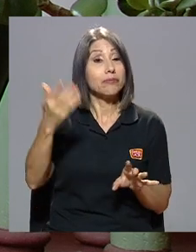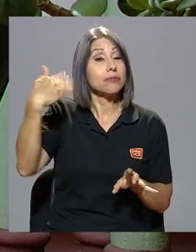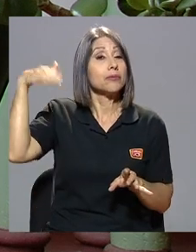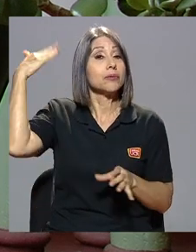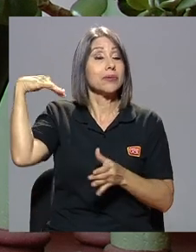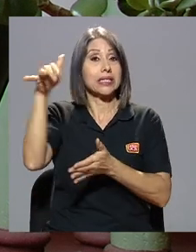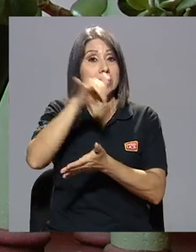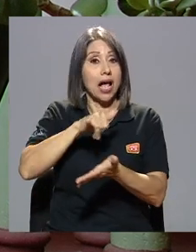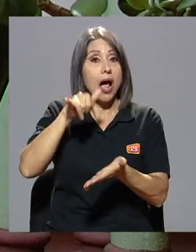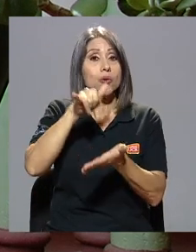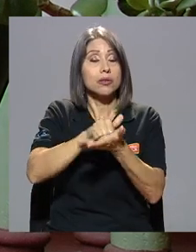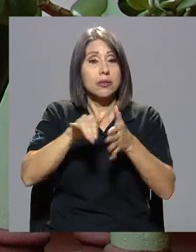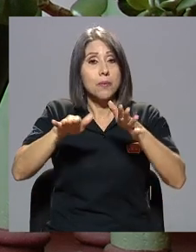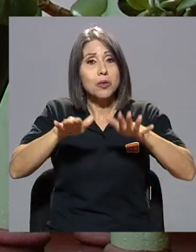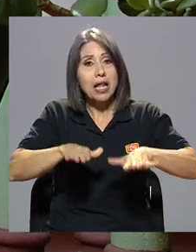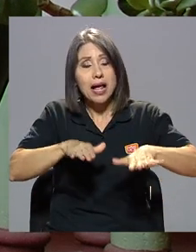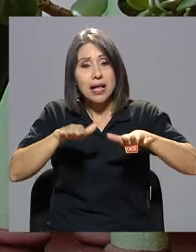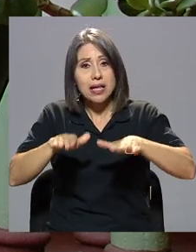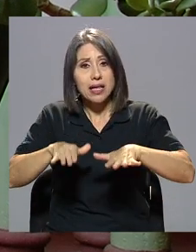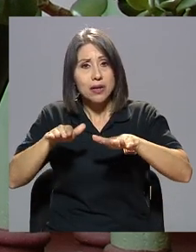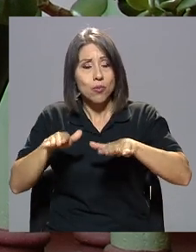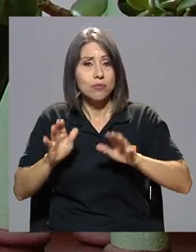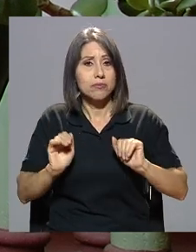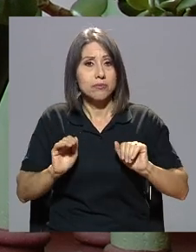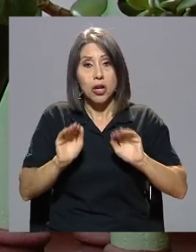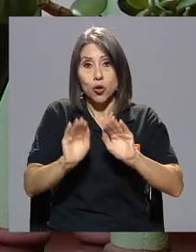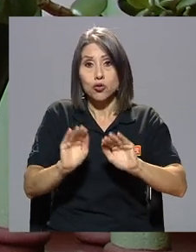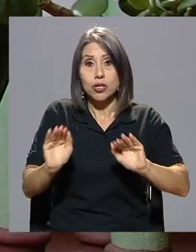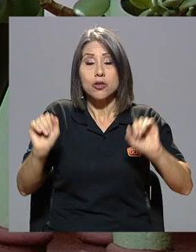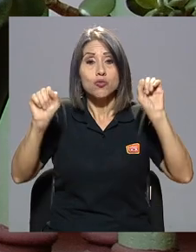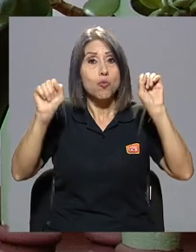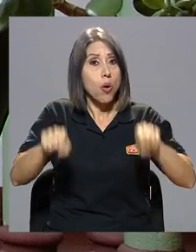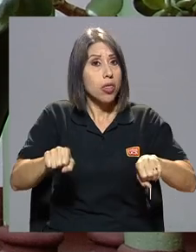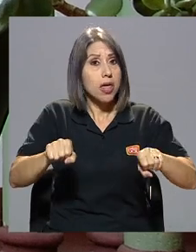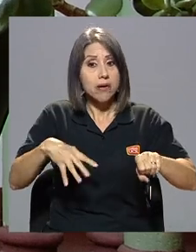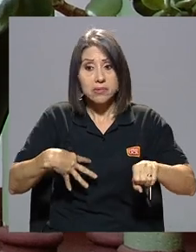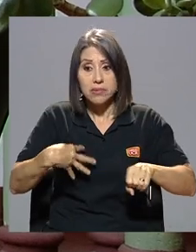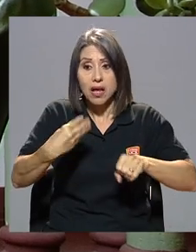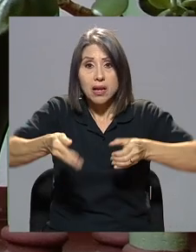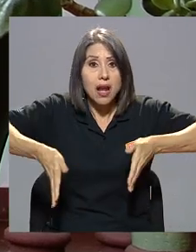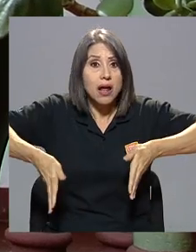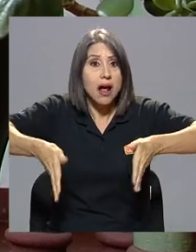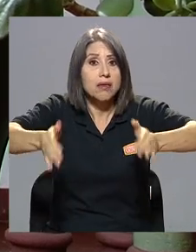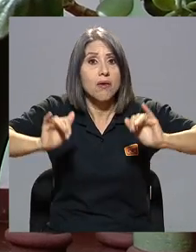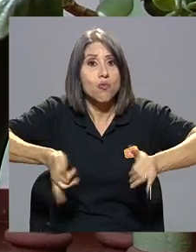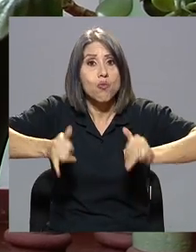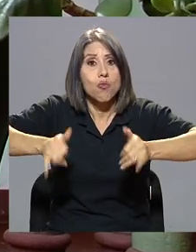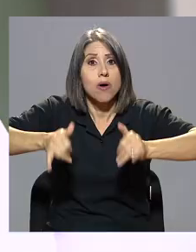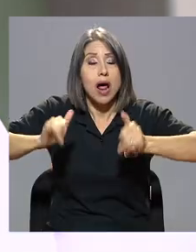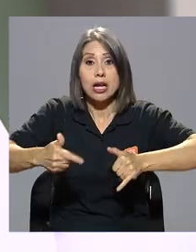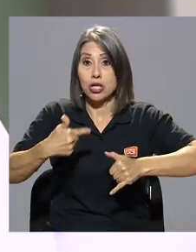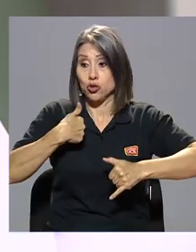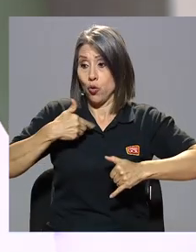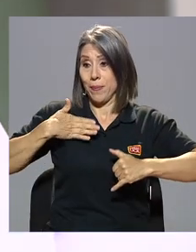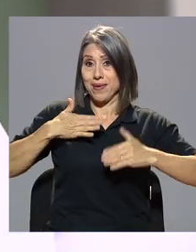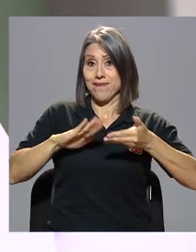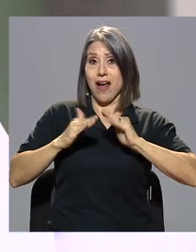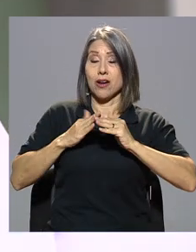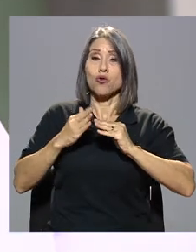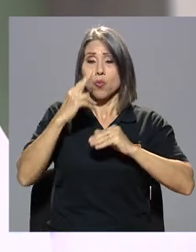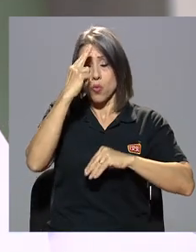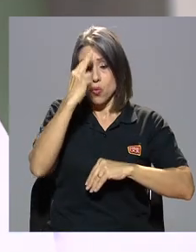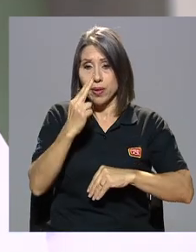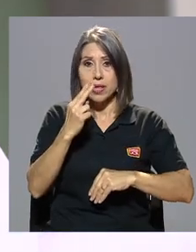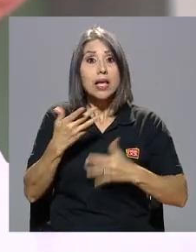Era un San José muy tranquilo, un San José donde los niños podían jugar en las calles en cualquier barrio. yo me crié en un barrio muy